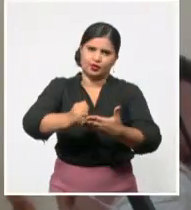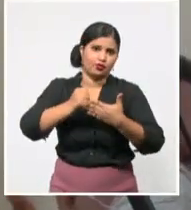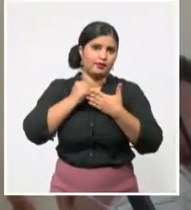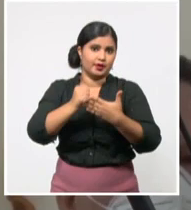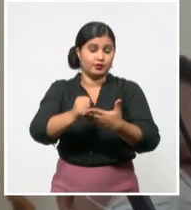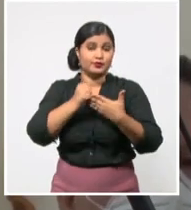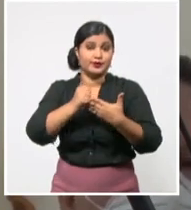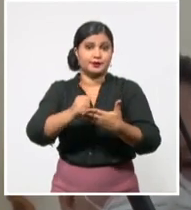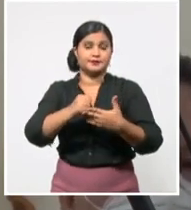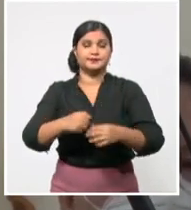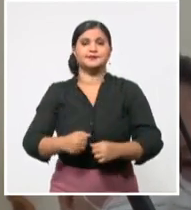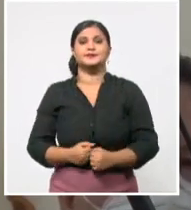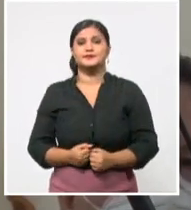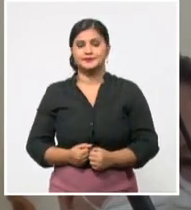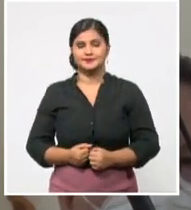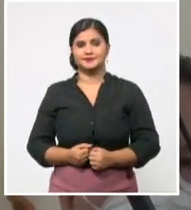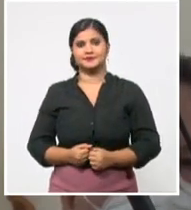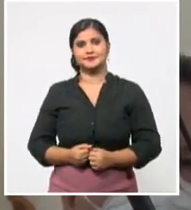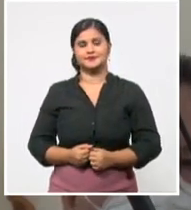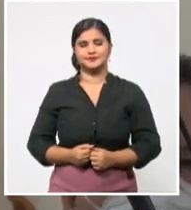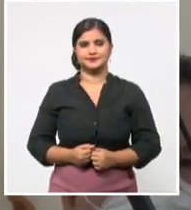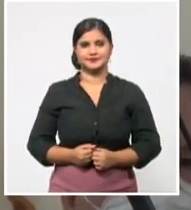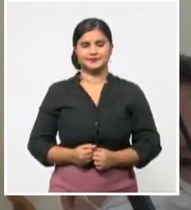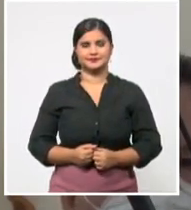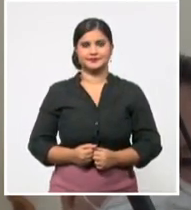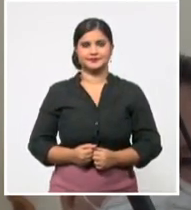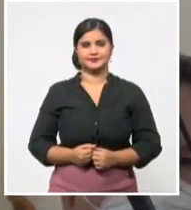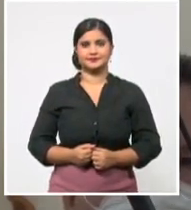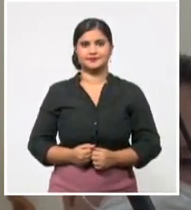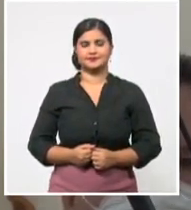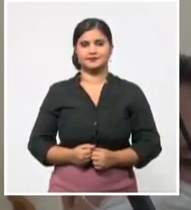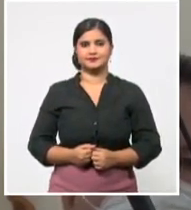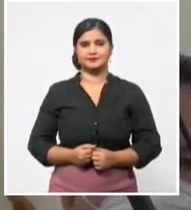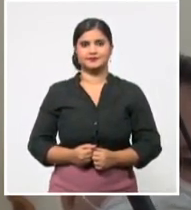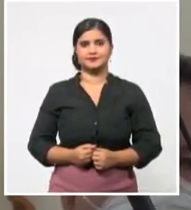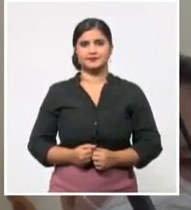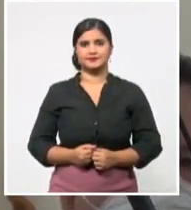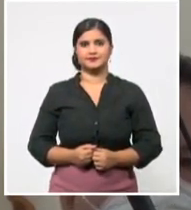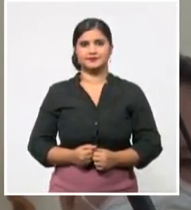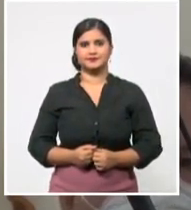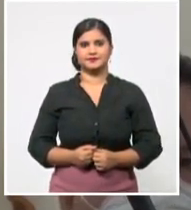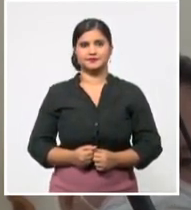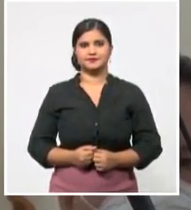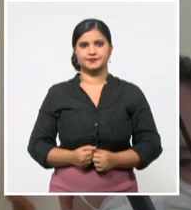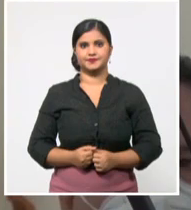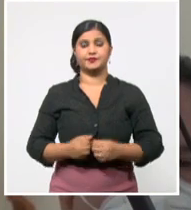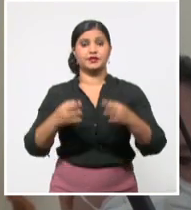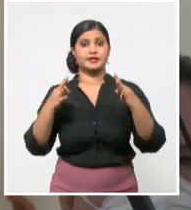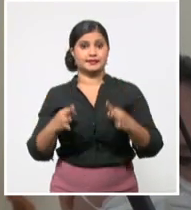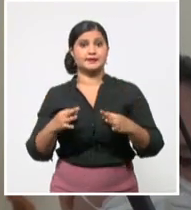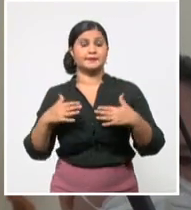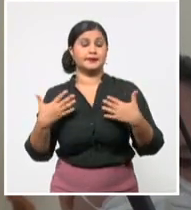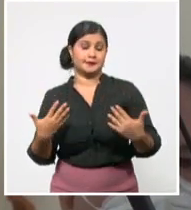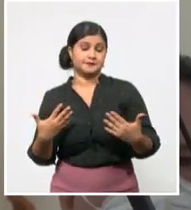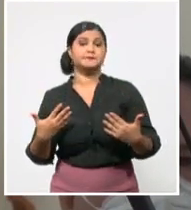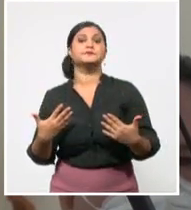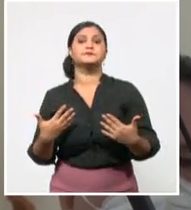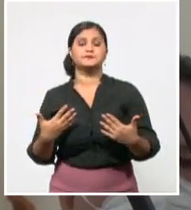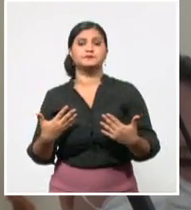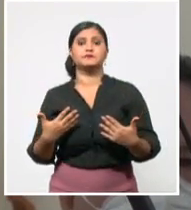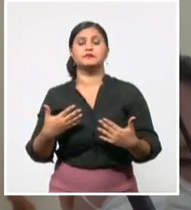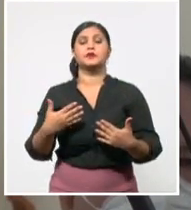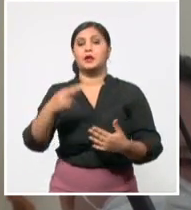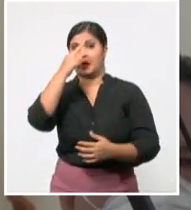encontrarnos en cada uno de esos departamentos, muchachos de la LAMP. Médicos